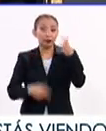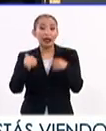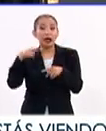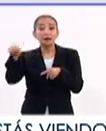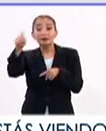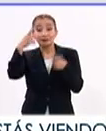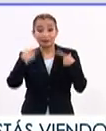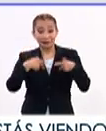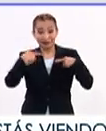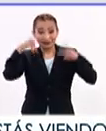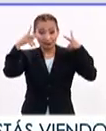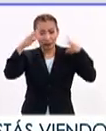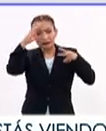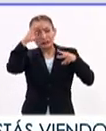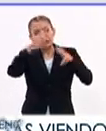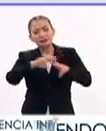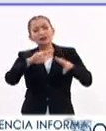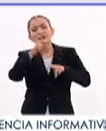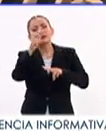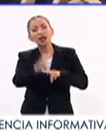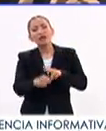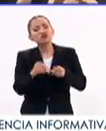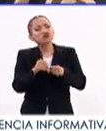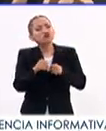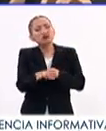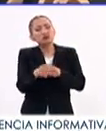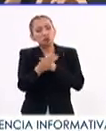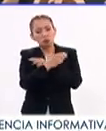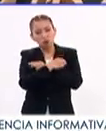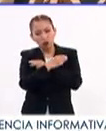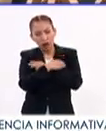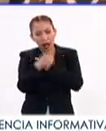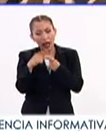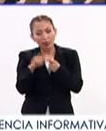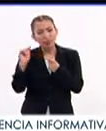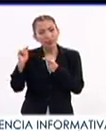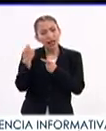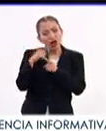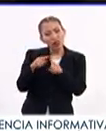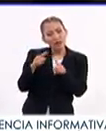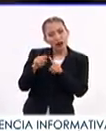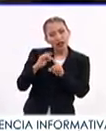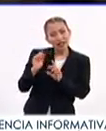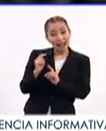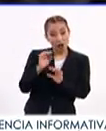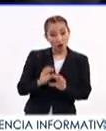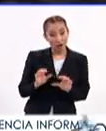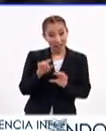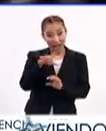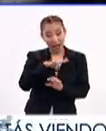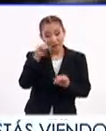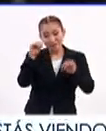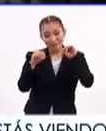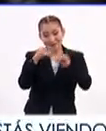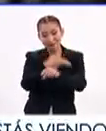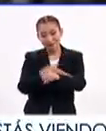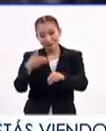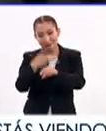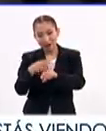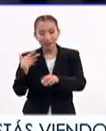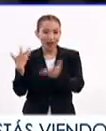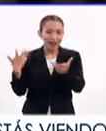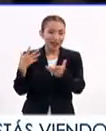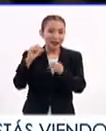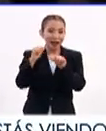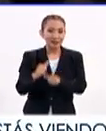llevando a los visitantes a reflexionar sobre las implicaciones morales, las técnicas y las tecnologías involucradas en los procesos de